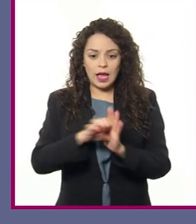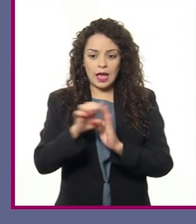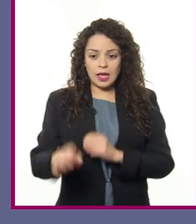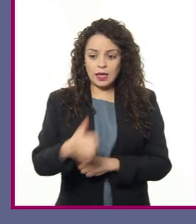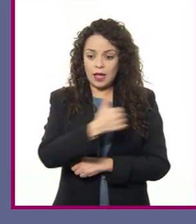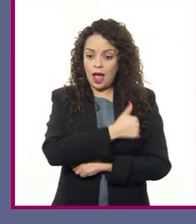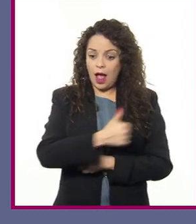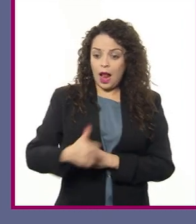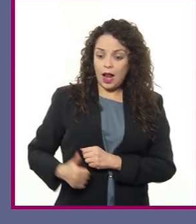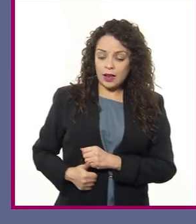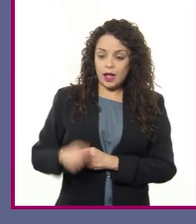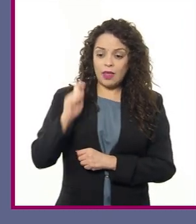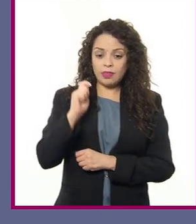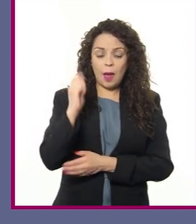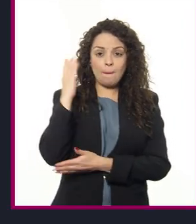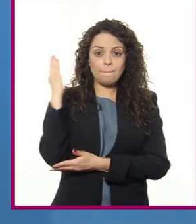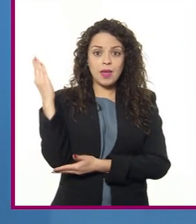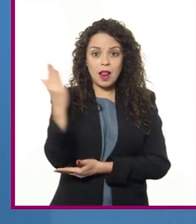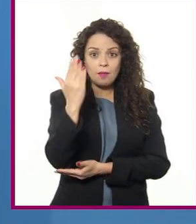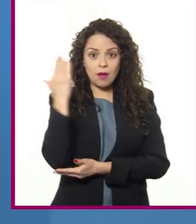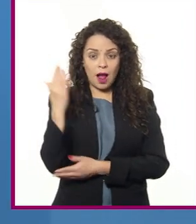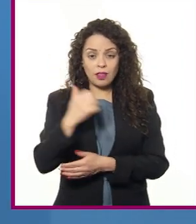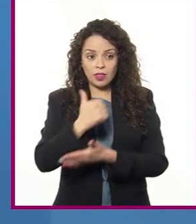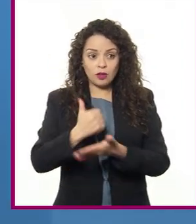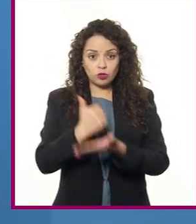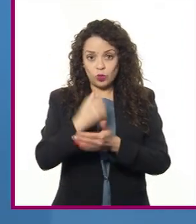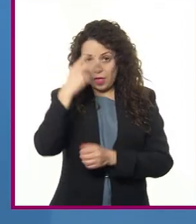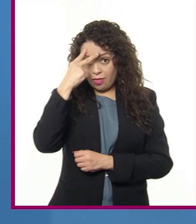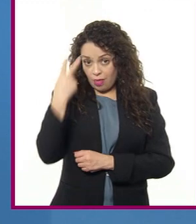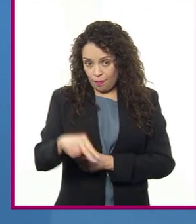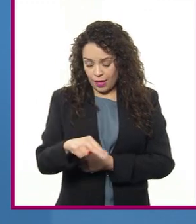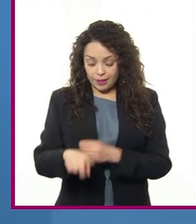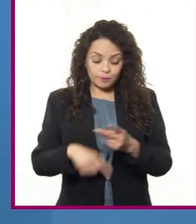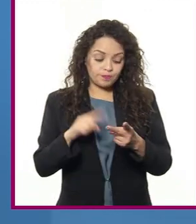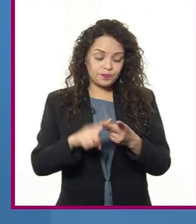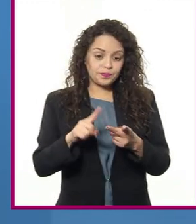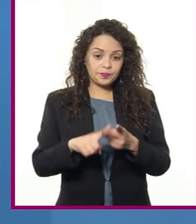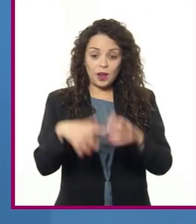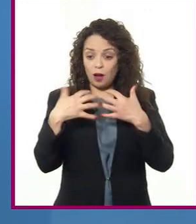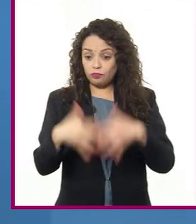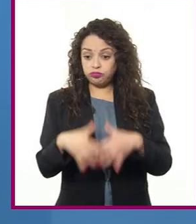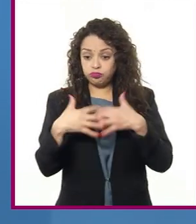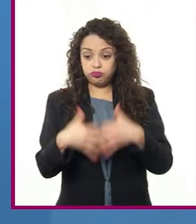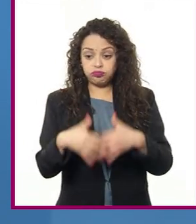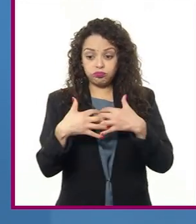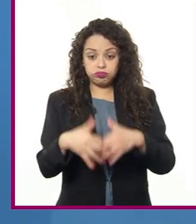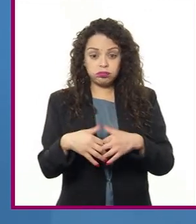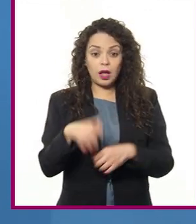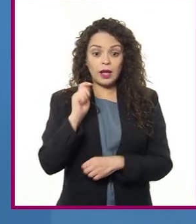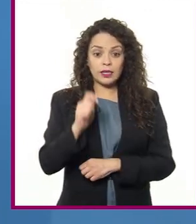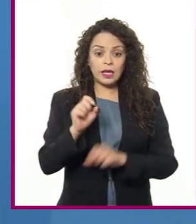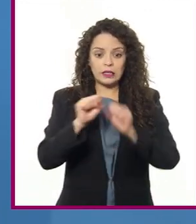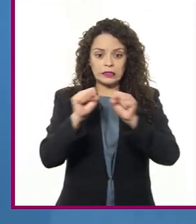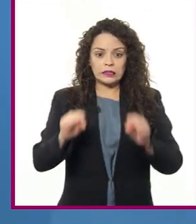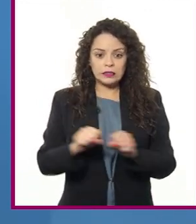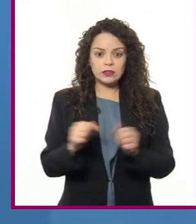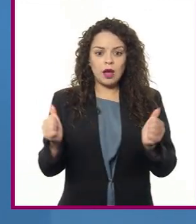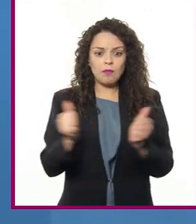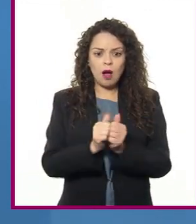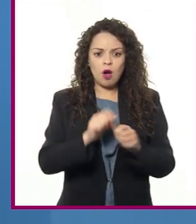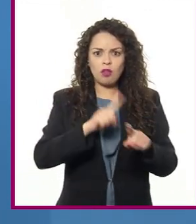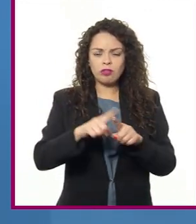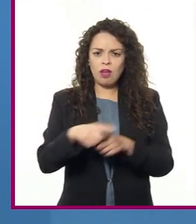Milpa Alta de la Ciudad de México. 2. Industrial. Basada en sistemas intensivos con maquinaria,